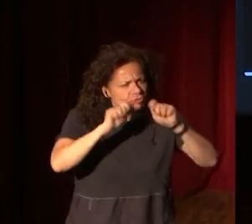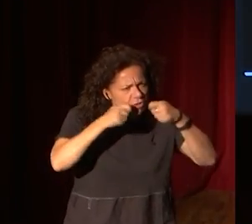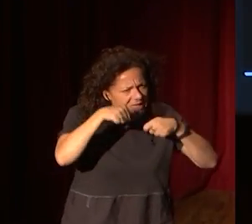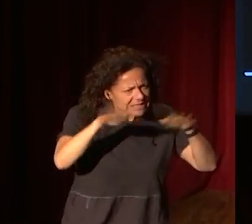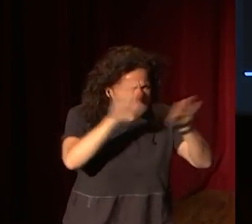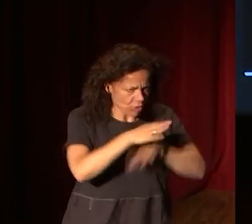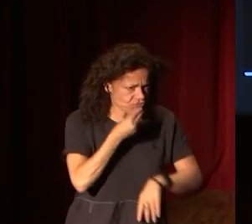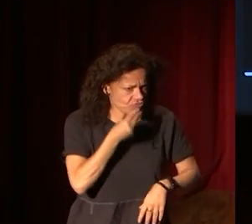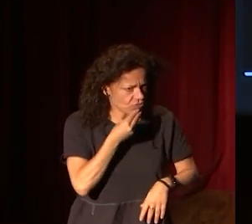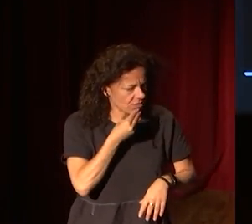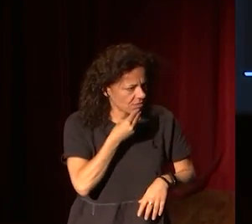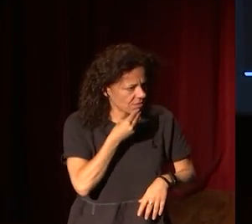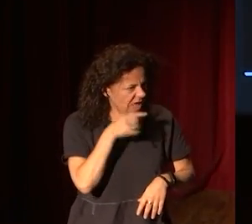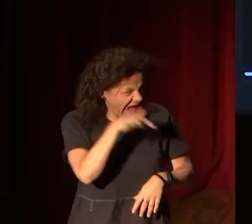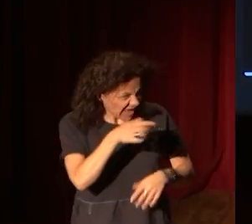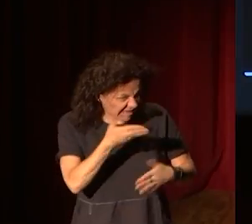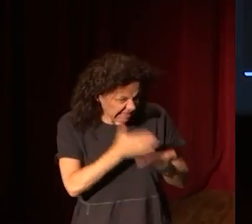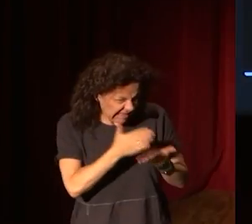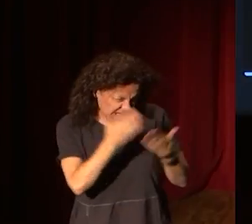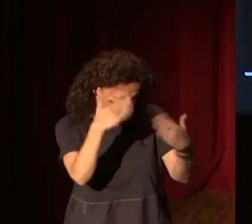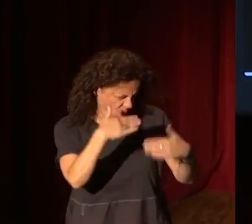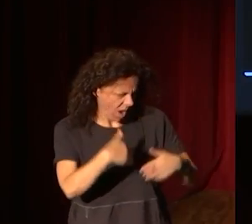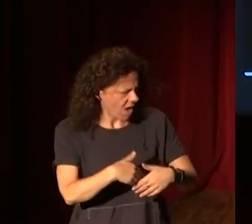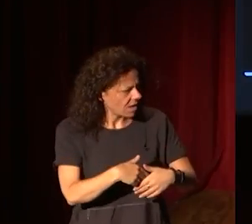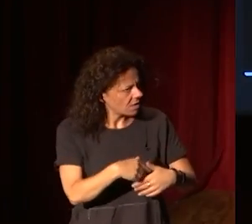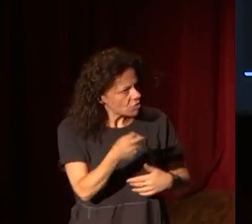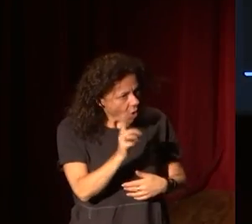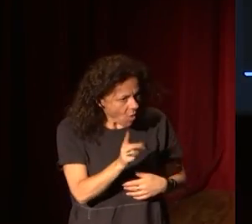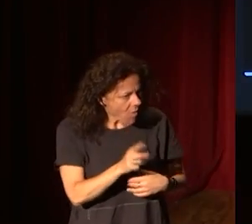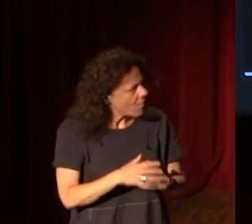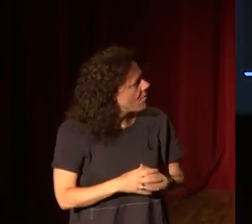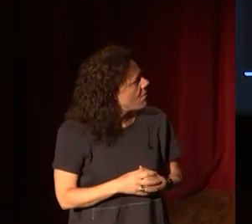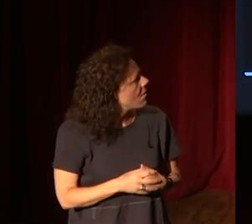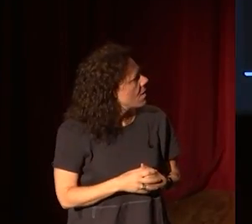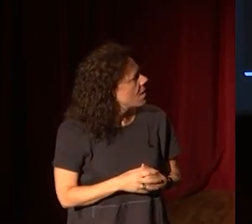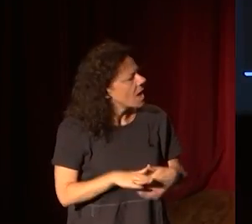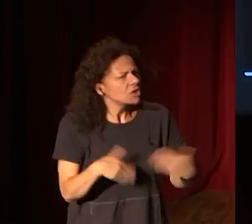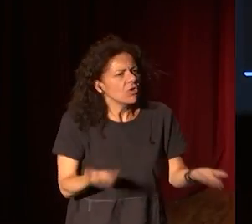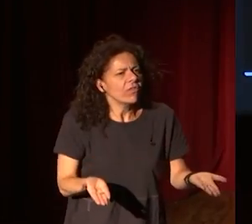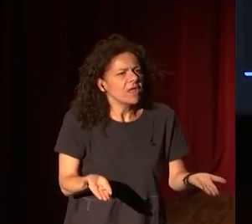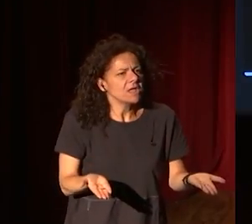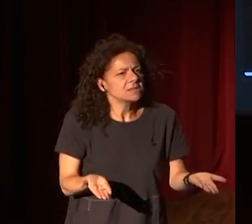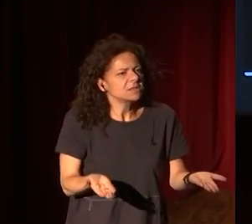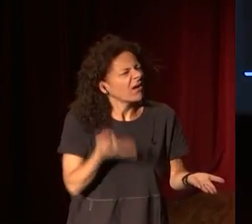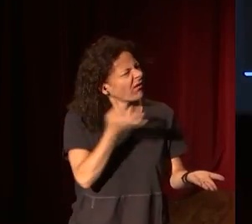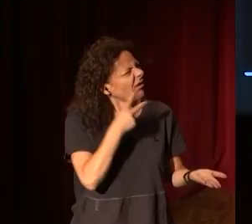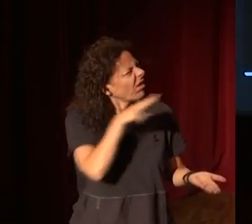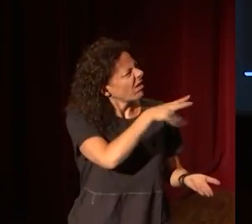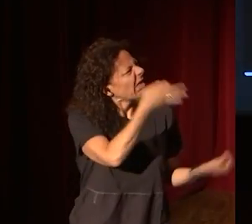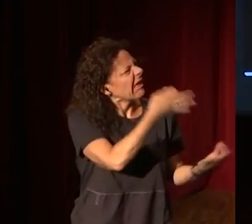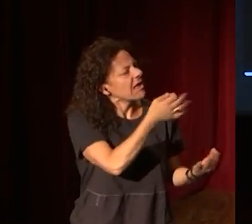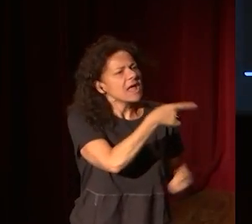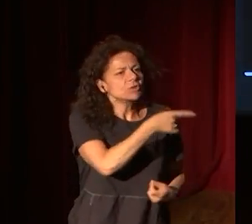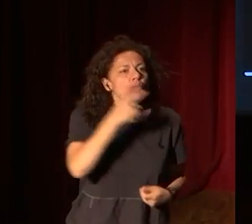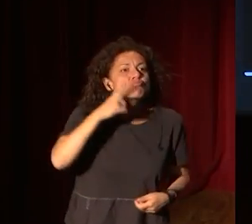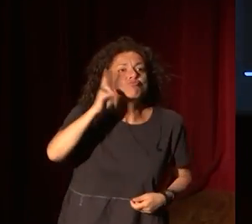comer, claro. no se vende carne. Ah, no, no se vende carne. No. Ah, no, no. Y entonces, ¿esto qué es? Esto es